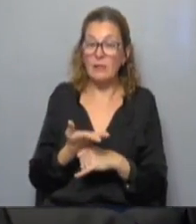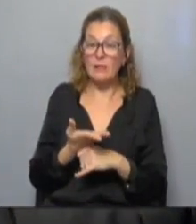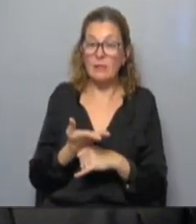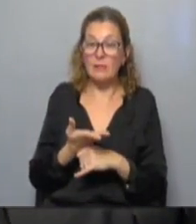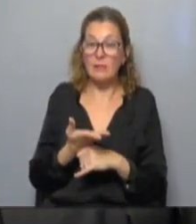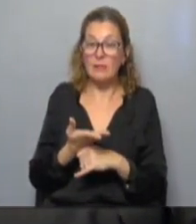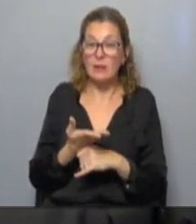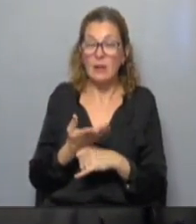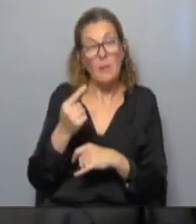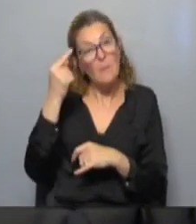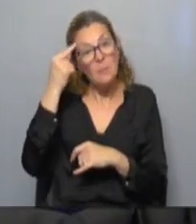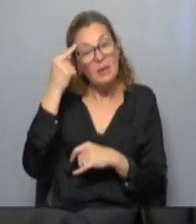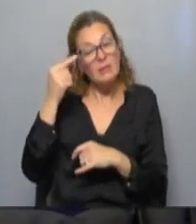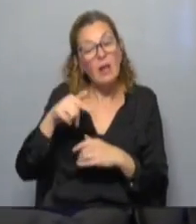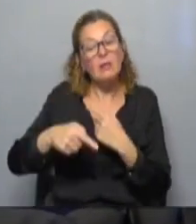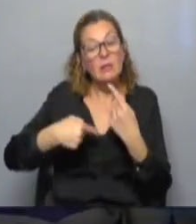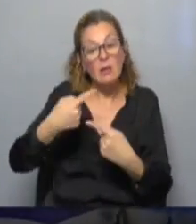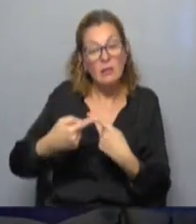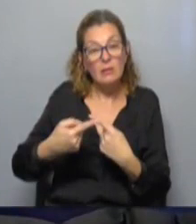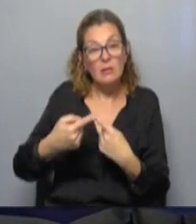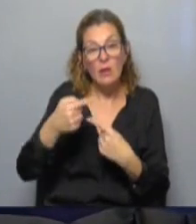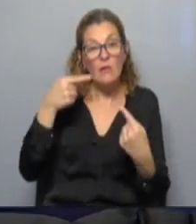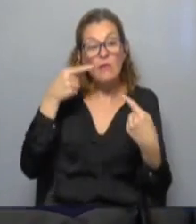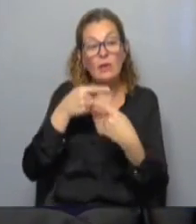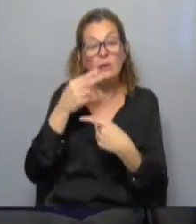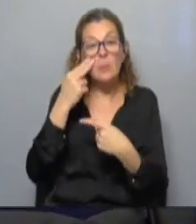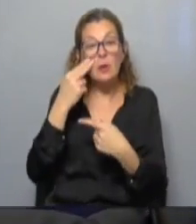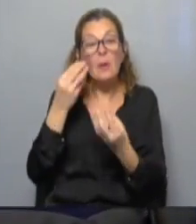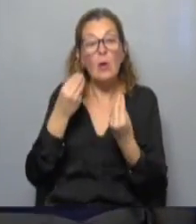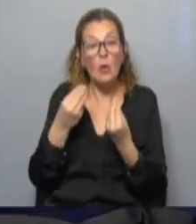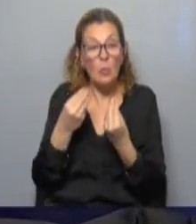que piensa seguir a efectos de enfrentar este problema.